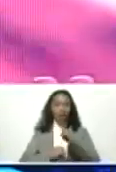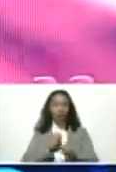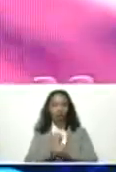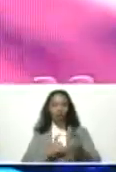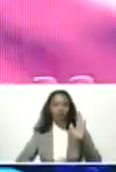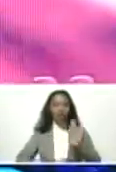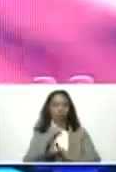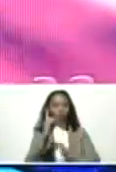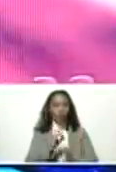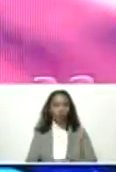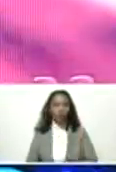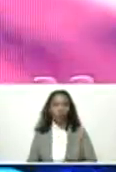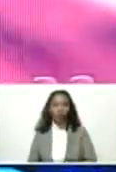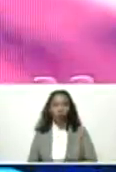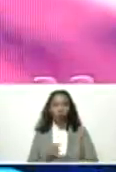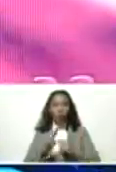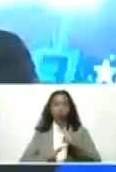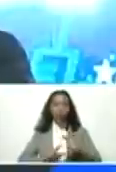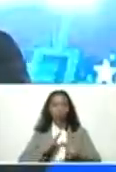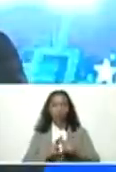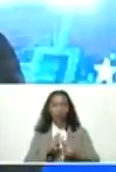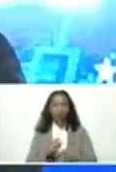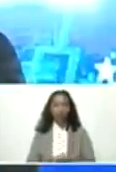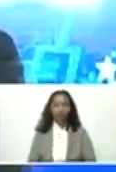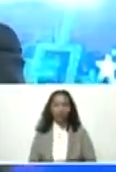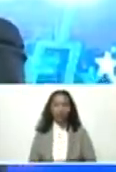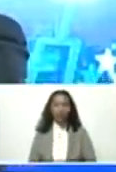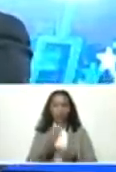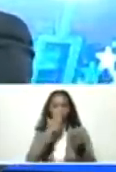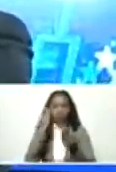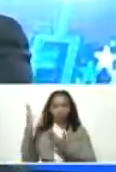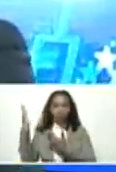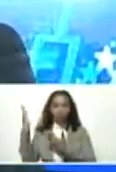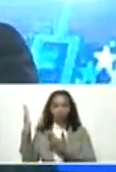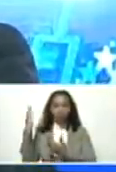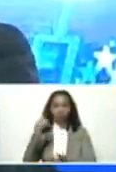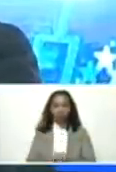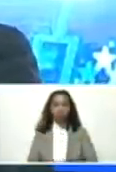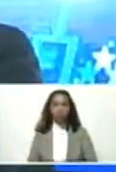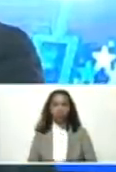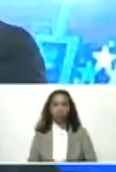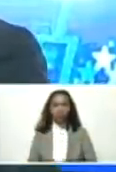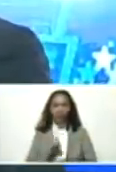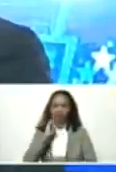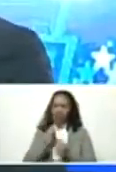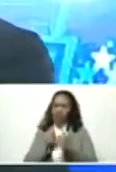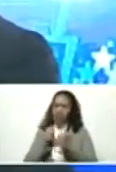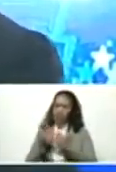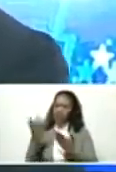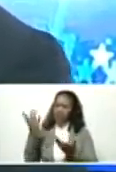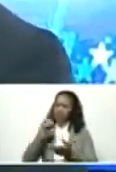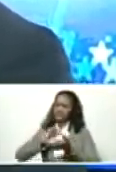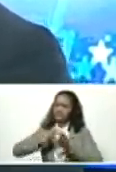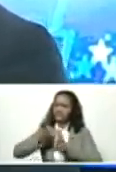Banca Universal Seyed Reza Samabey de donde viene su apellido Reza